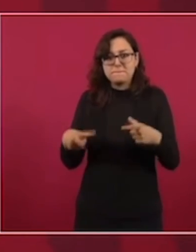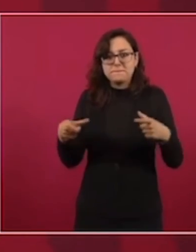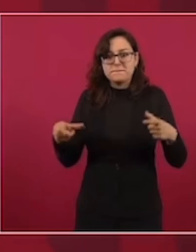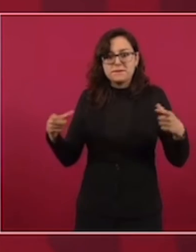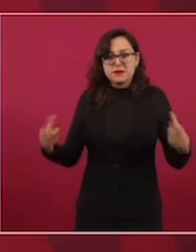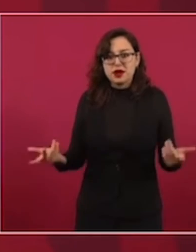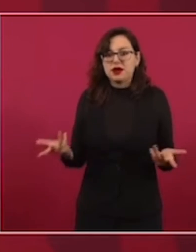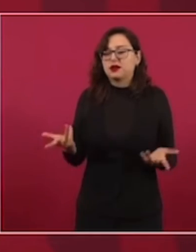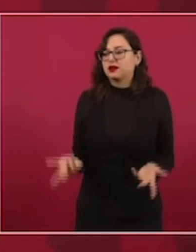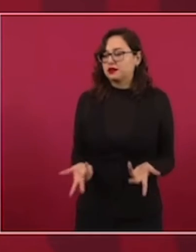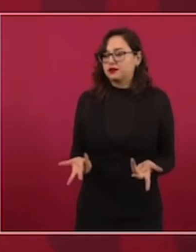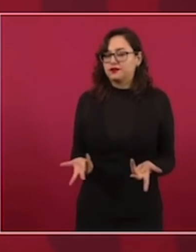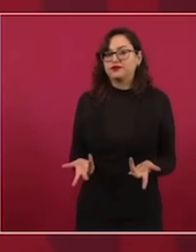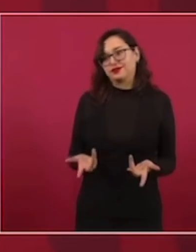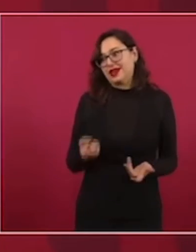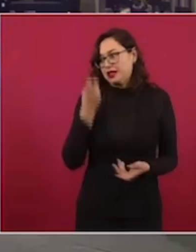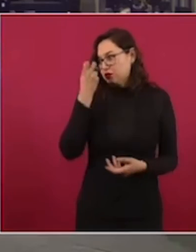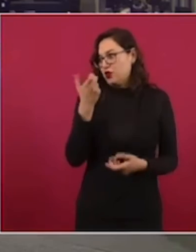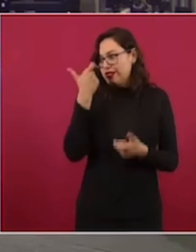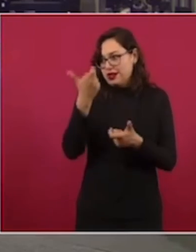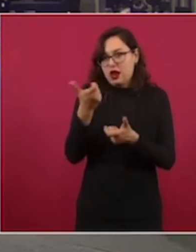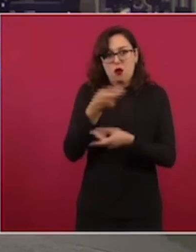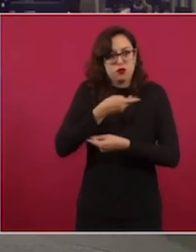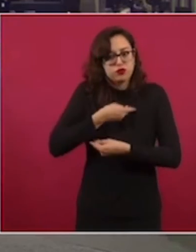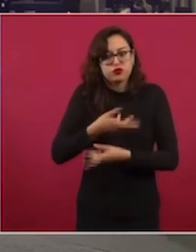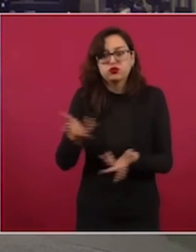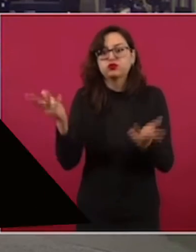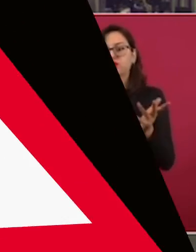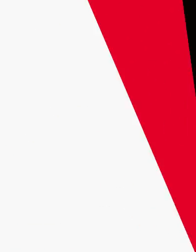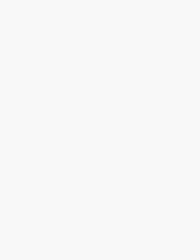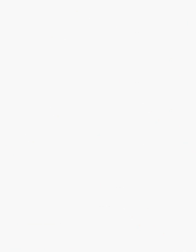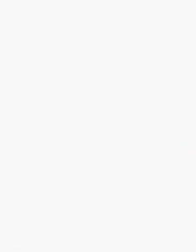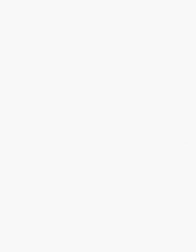esa derrama económica a otros pueblos.